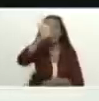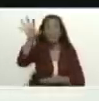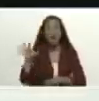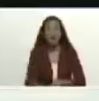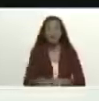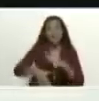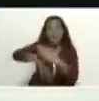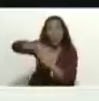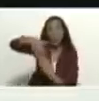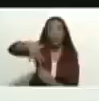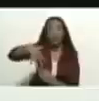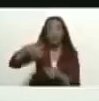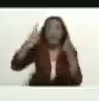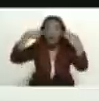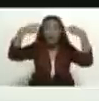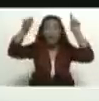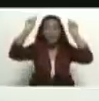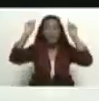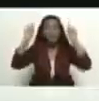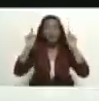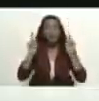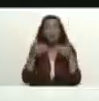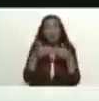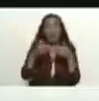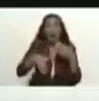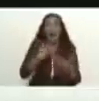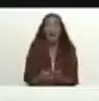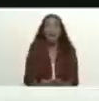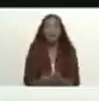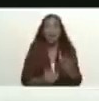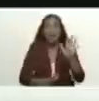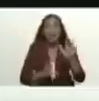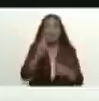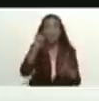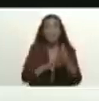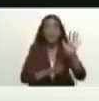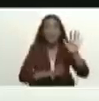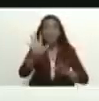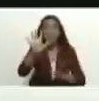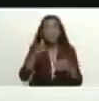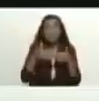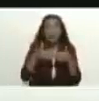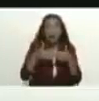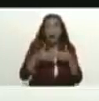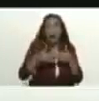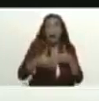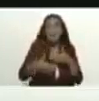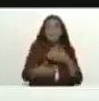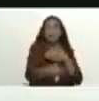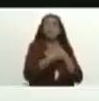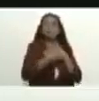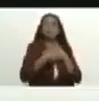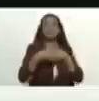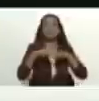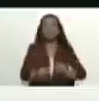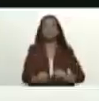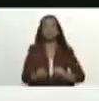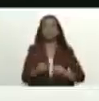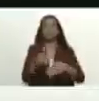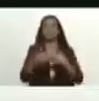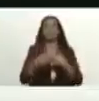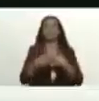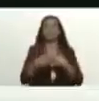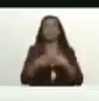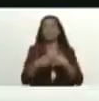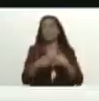y fue exitoso el UNASUR muy exitoso pero hubo una conspiración contra UNASUR y